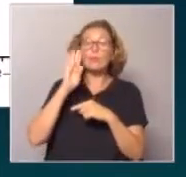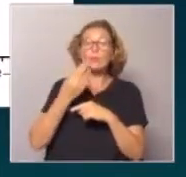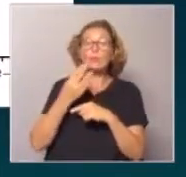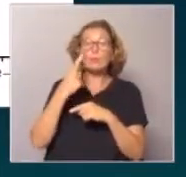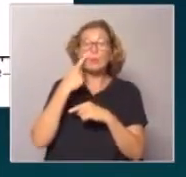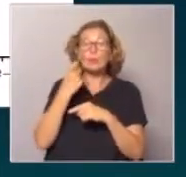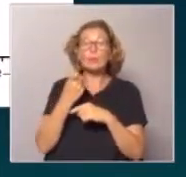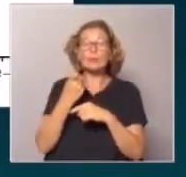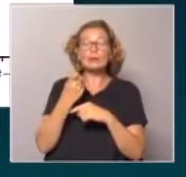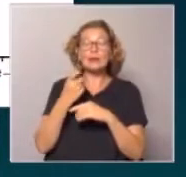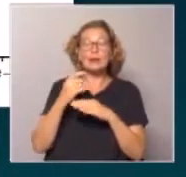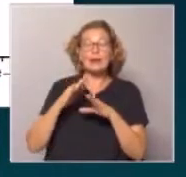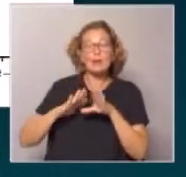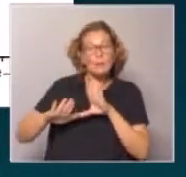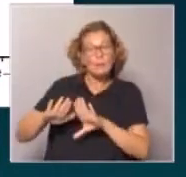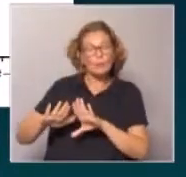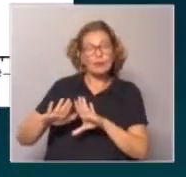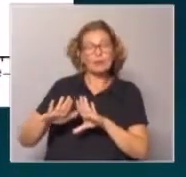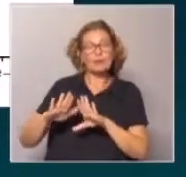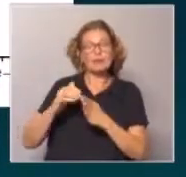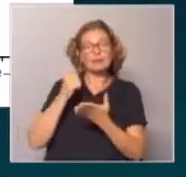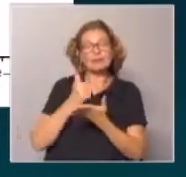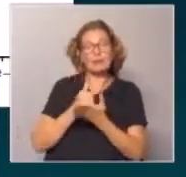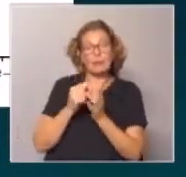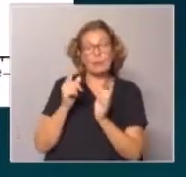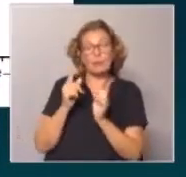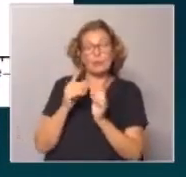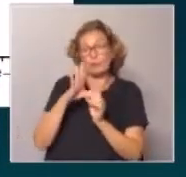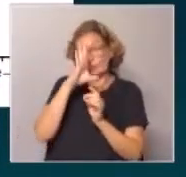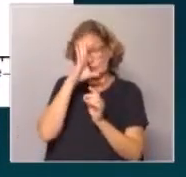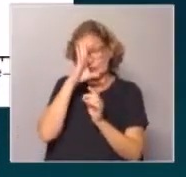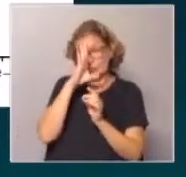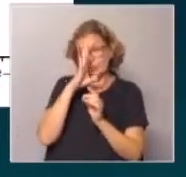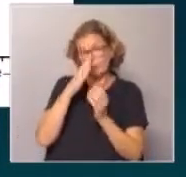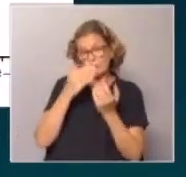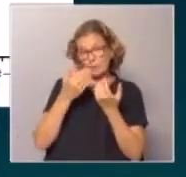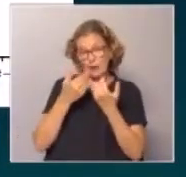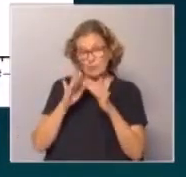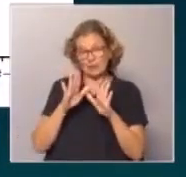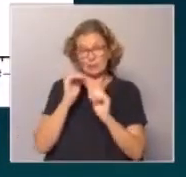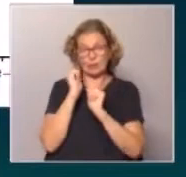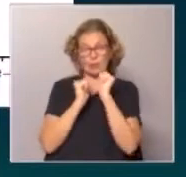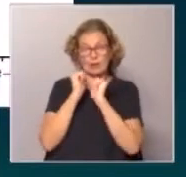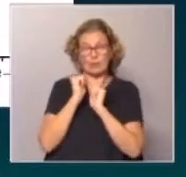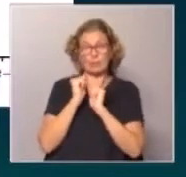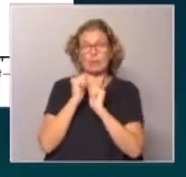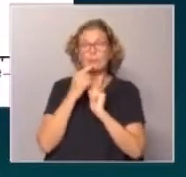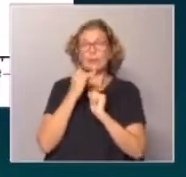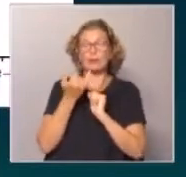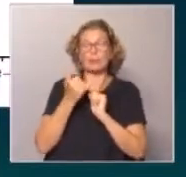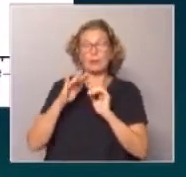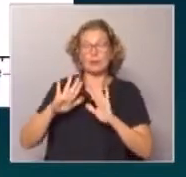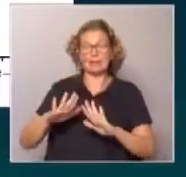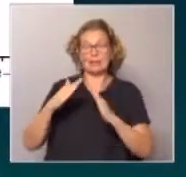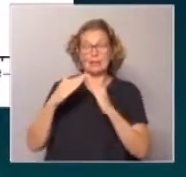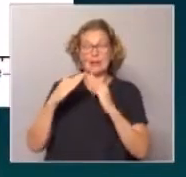la movilidad estaba, si bien reducida con febrero, estaba en apertura la economía con lo que fue el quedate